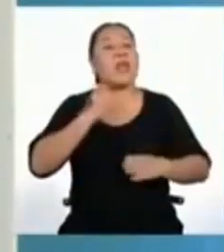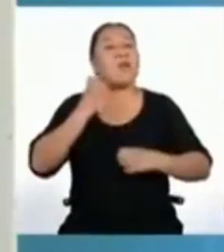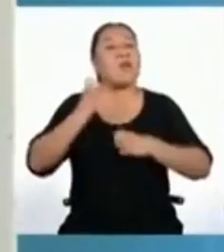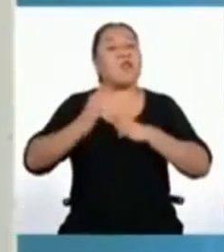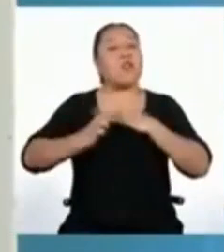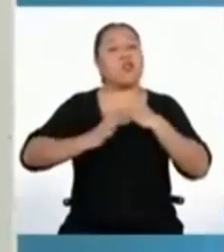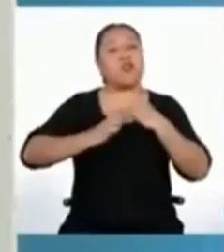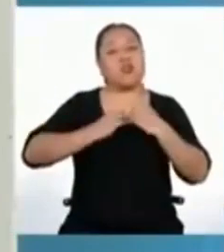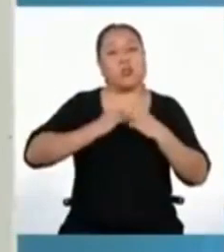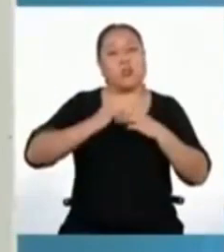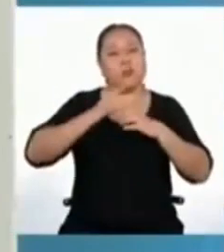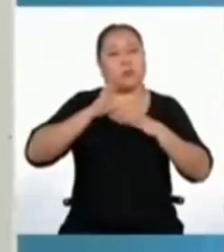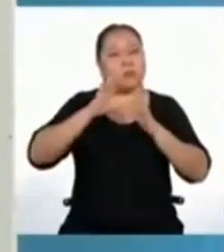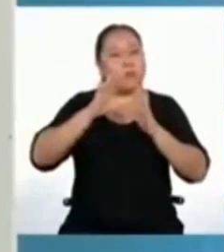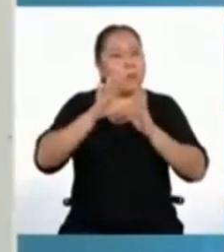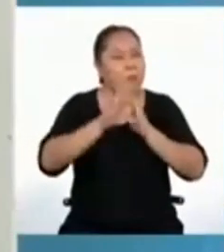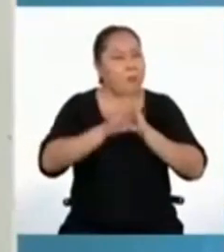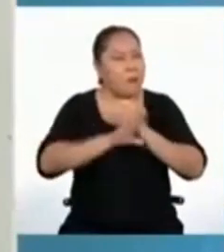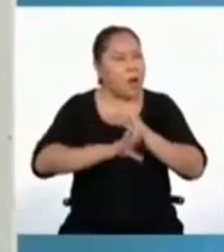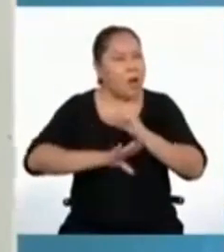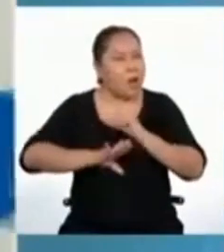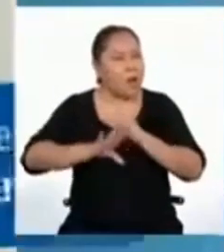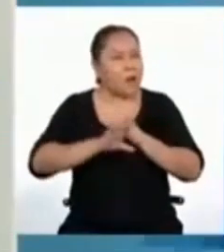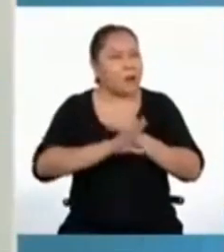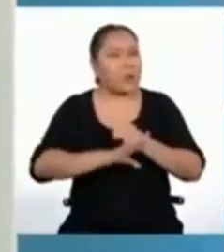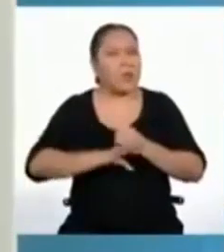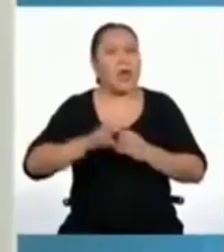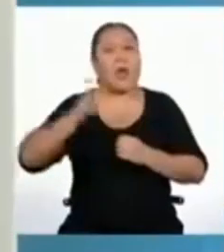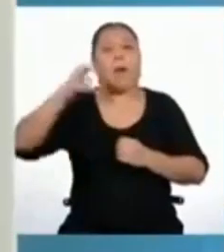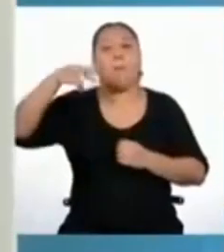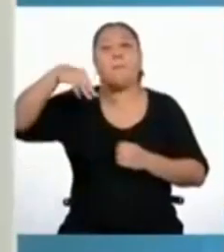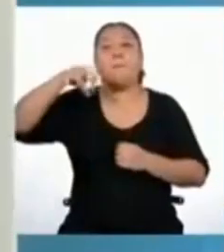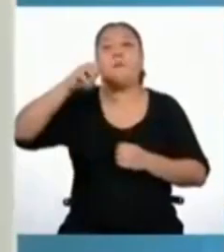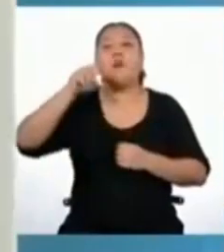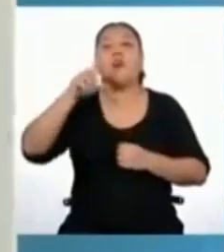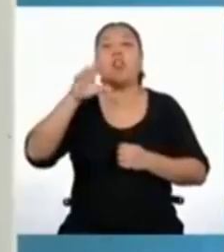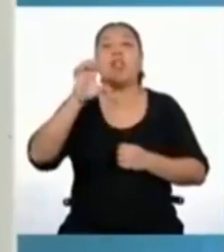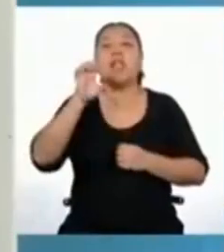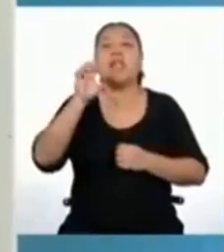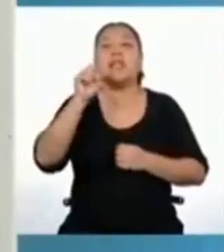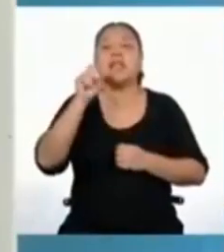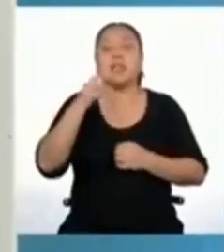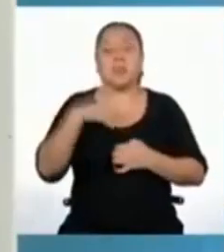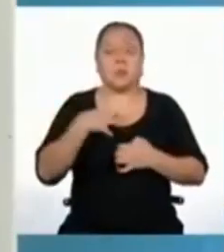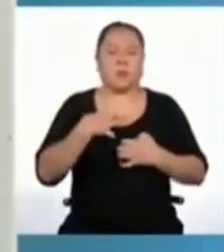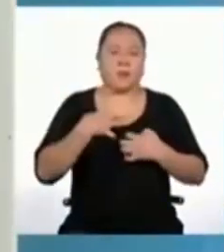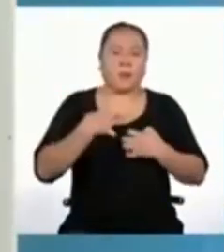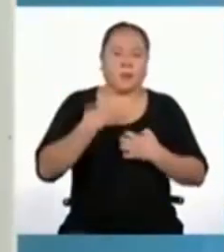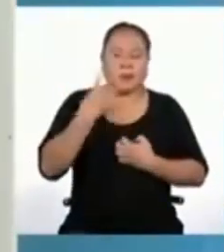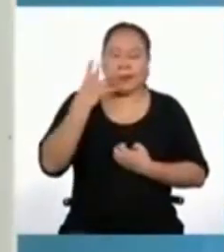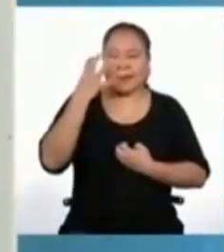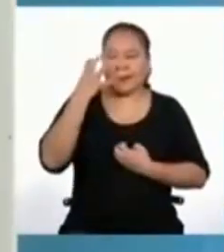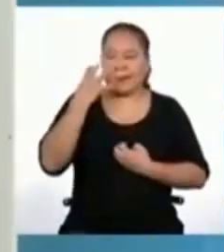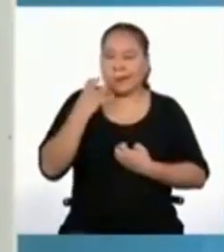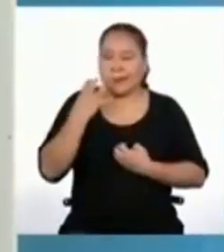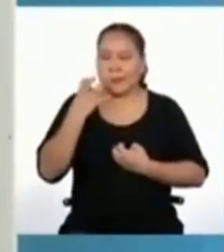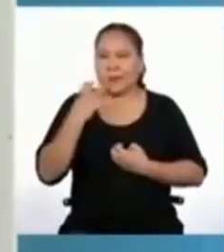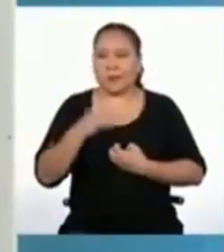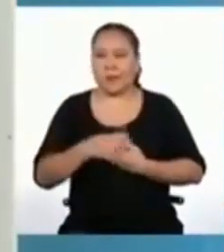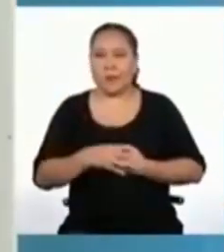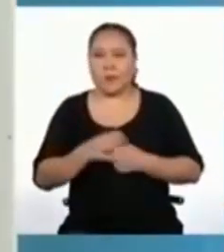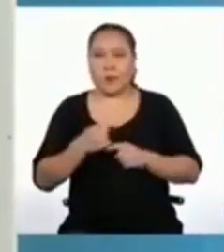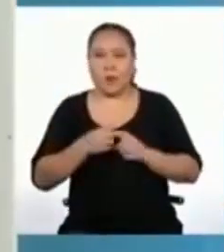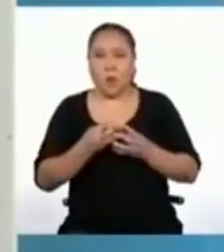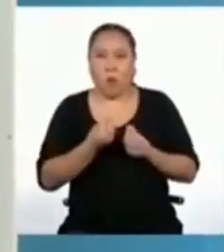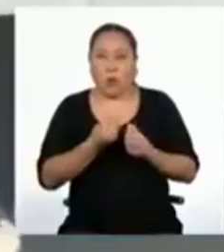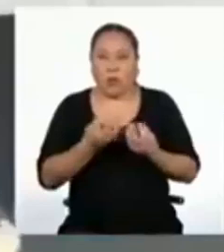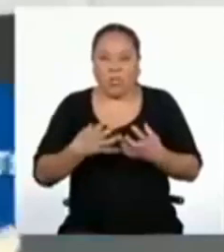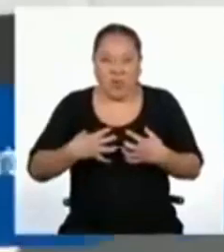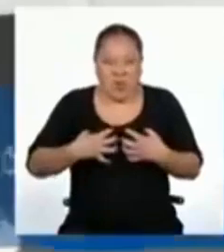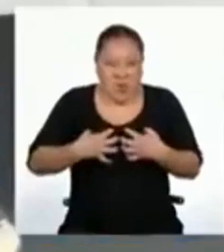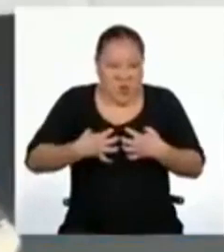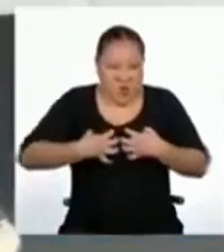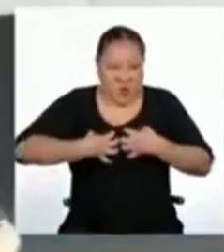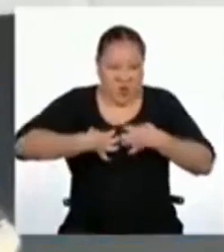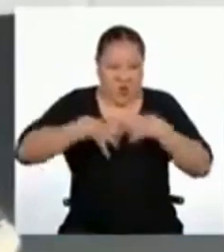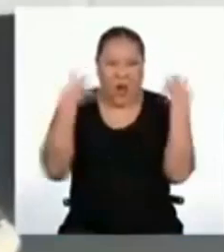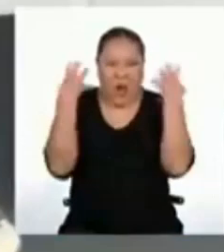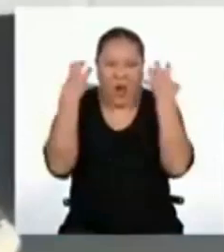llama molestia, pero en ciertos grados, si es muy intensa, la llamamos ira.